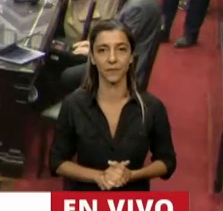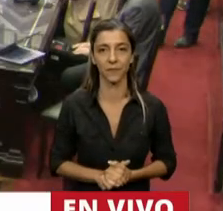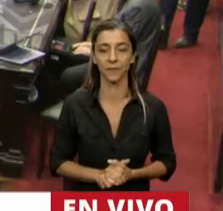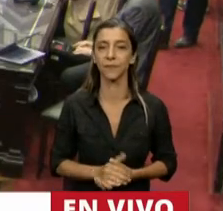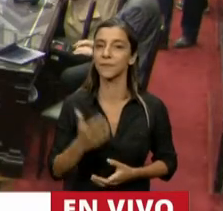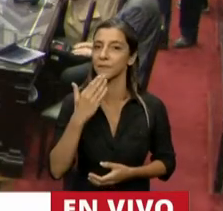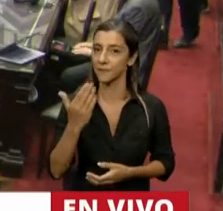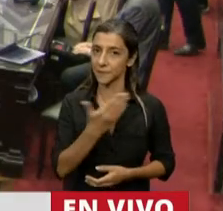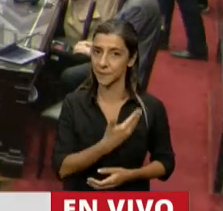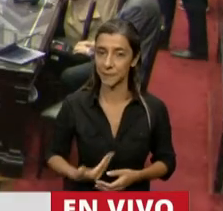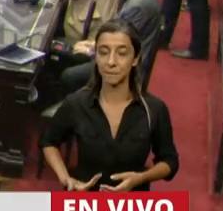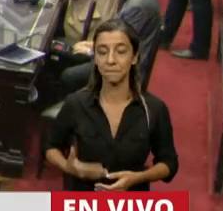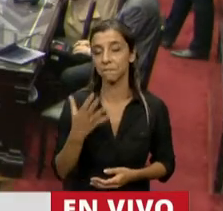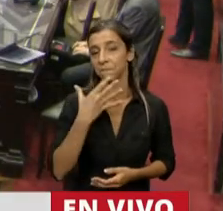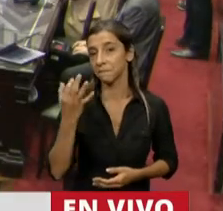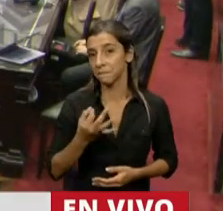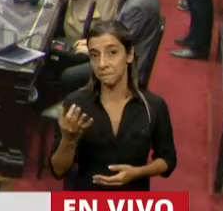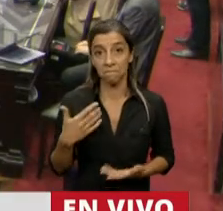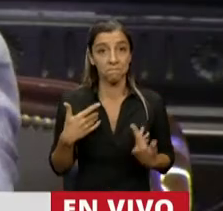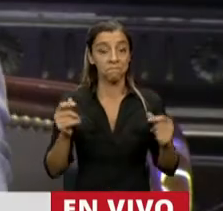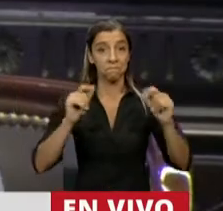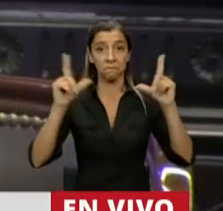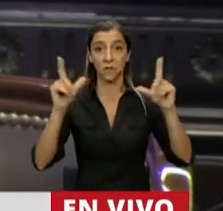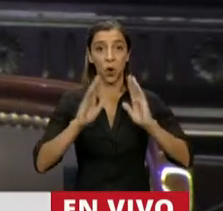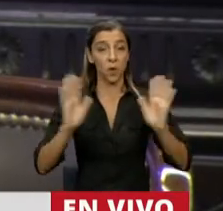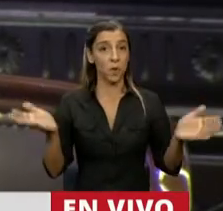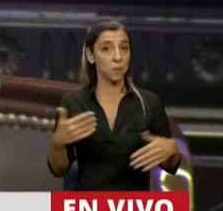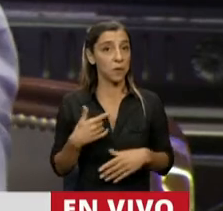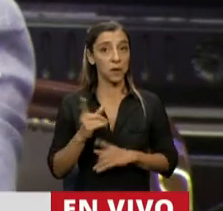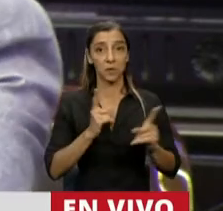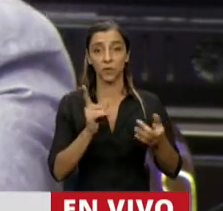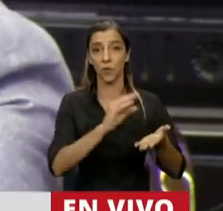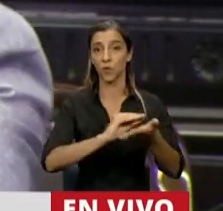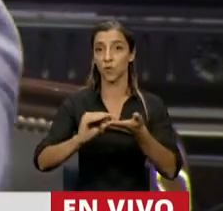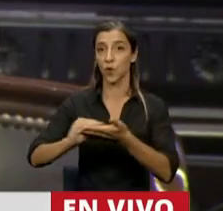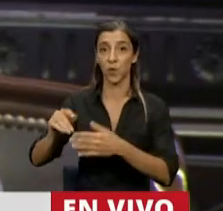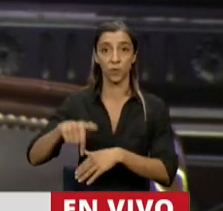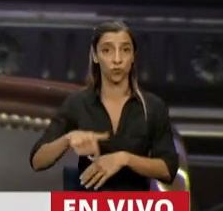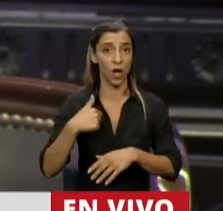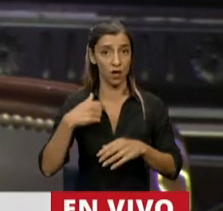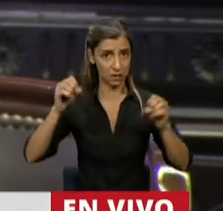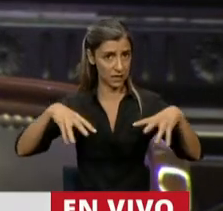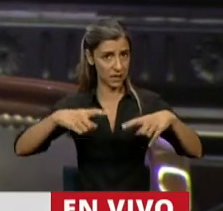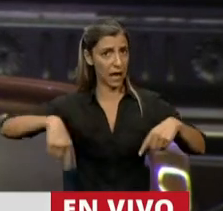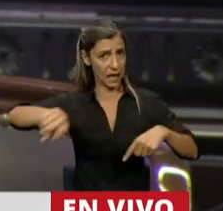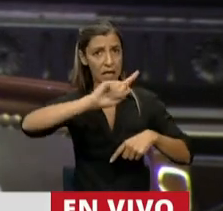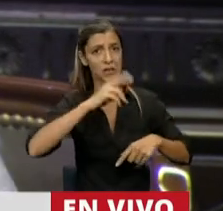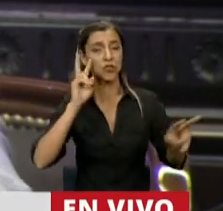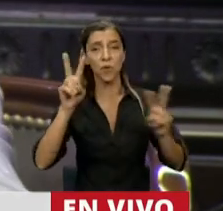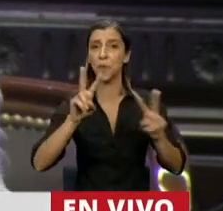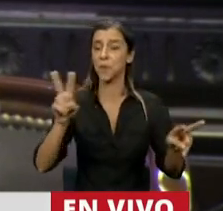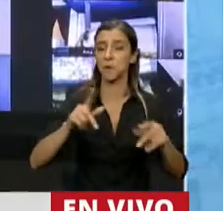Gracias, señor Presidente. La verdad que me sorprende la ignorancia supina de algunos diputados que están en este recinto. No digo me sorprende en serio,